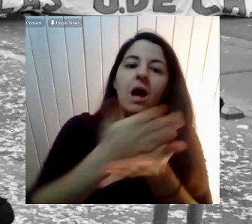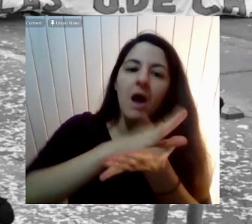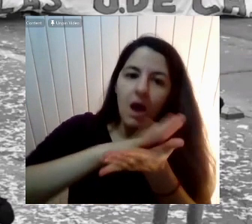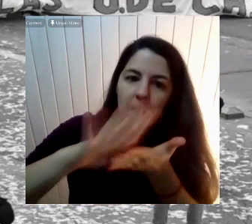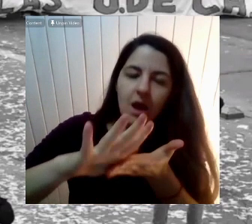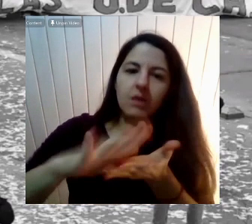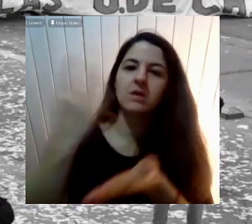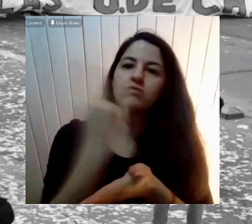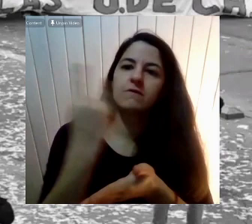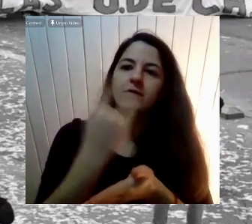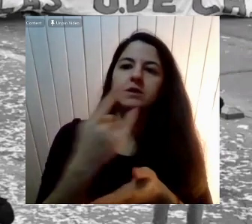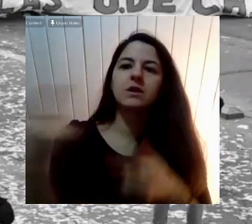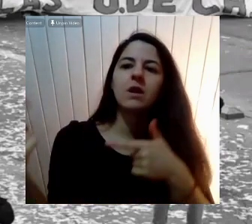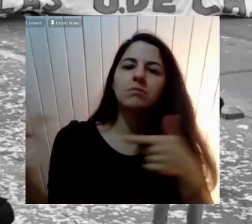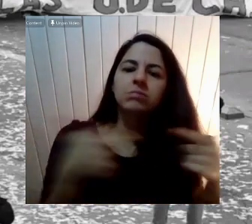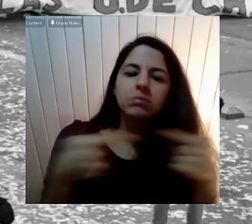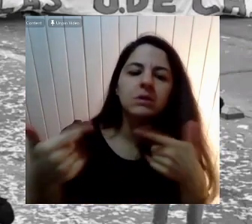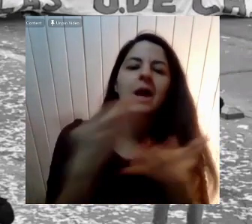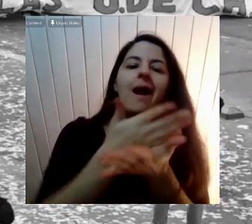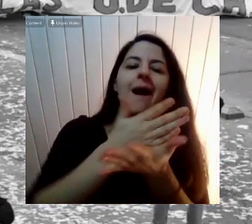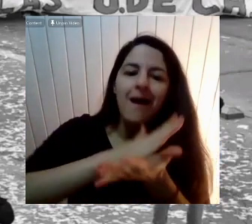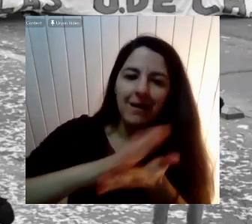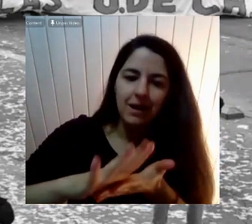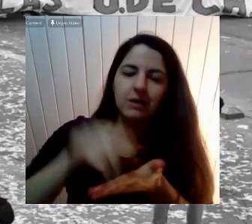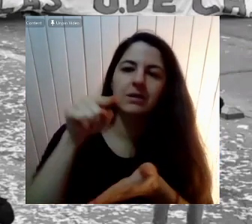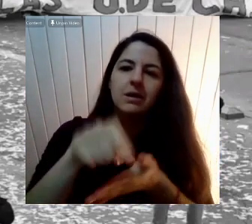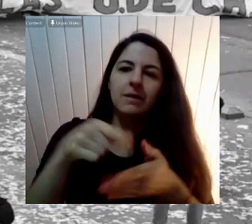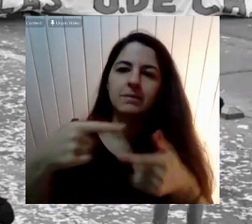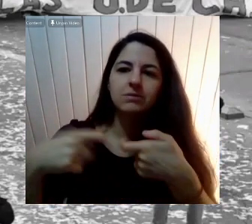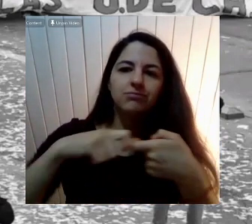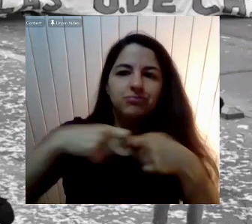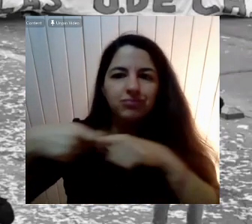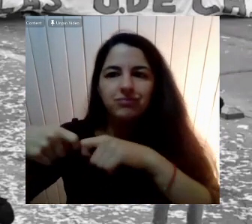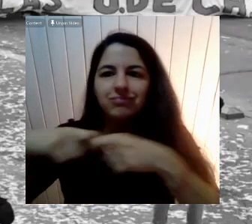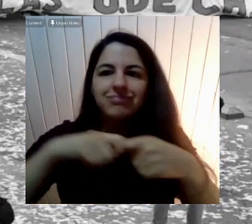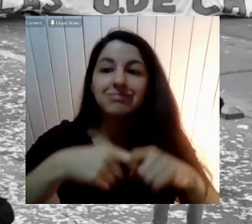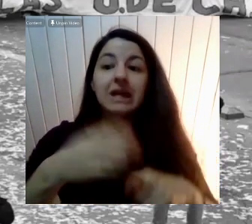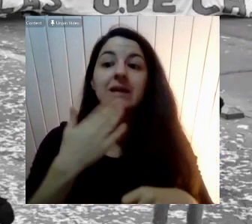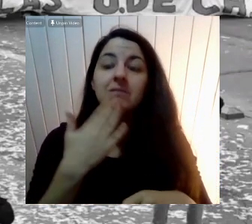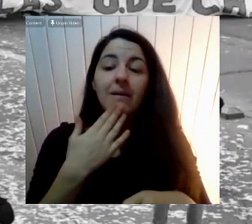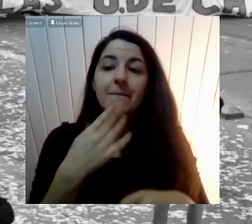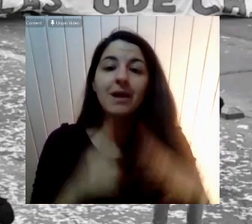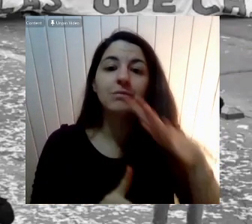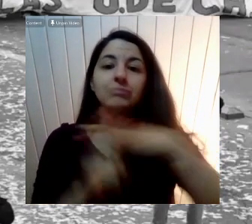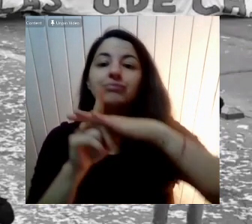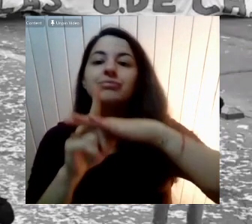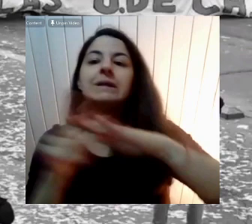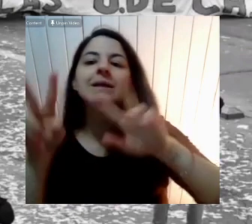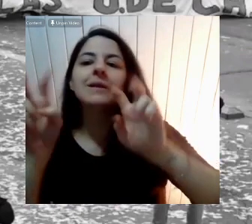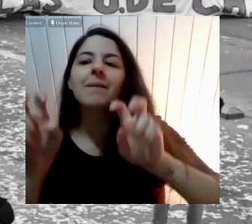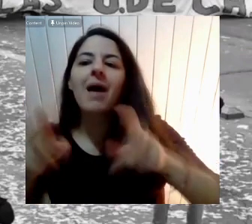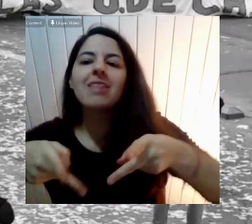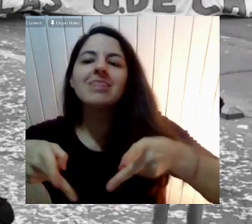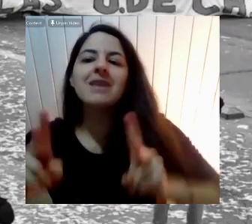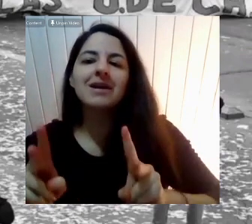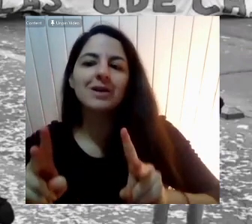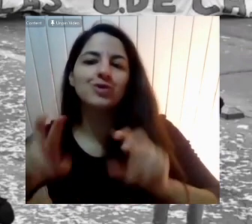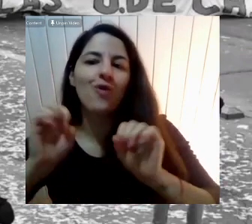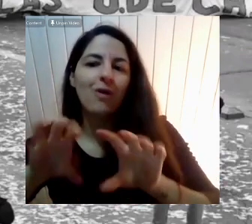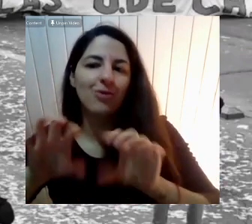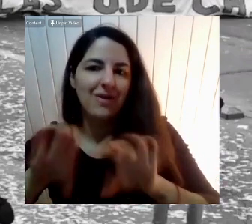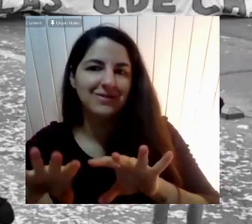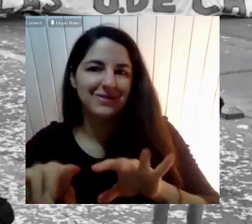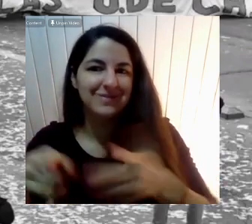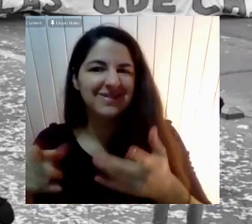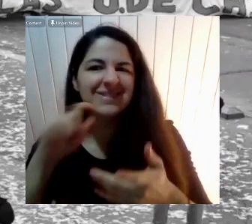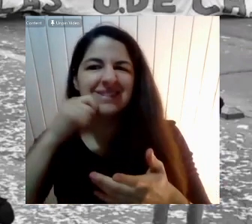Una demanda Que no estaba Tan clara Antes Que tenía que ver Con el derecho A la educación Y la demanda Por una educación Gratuita Tenía que ver Con eso